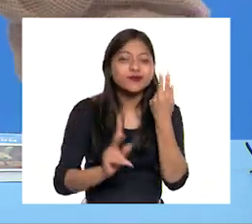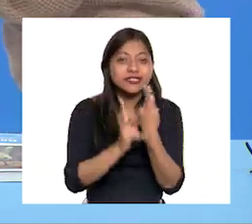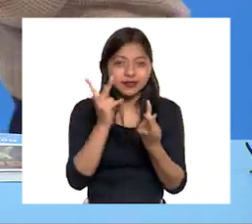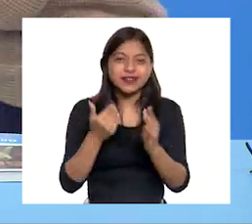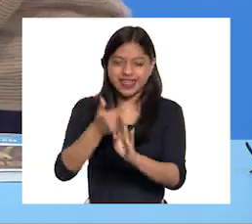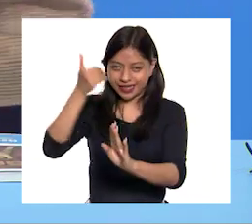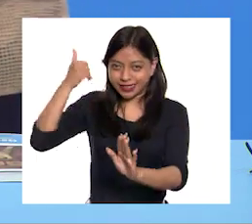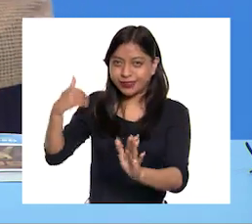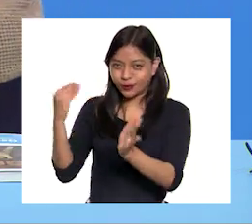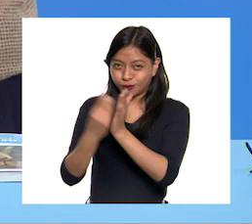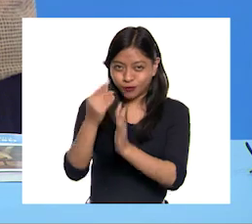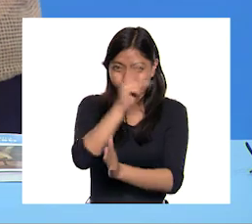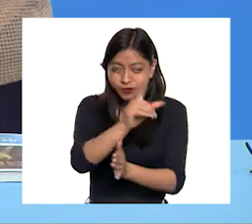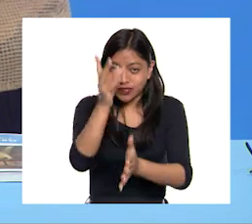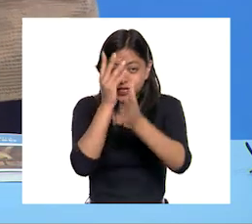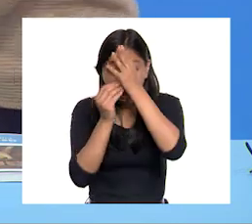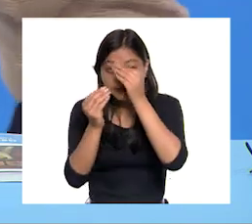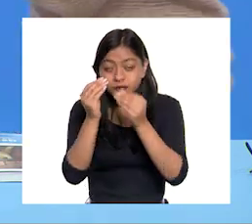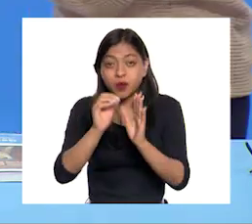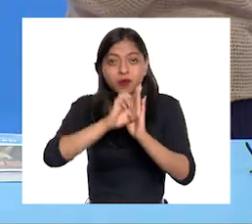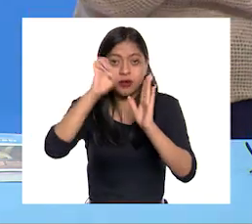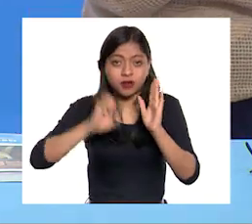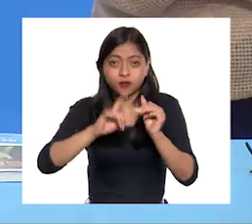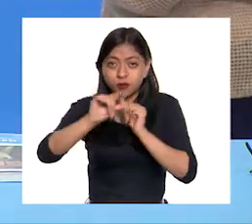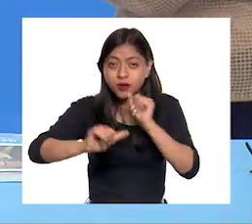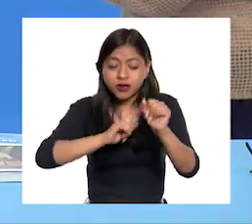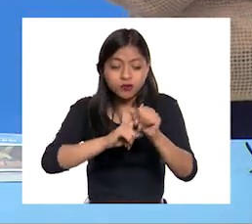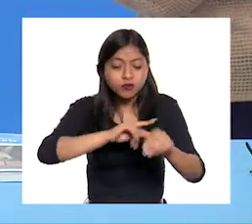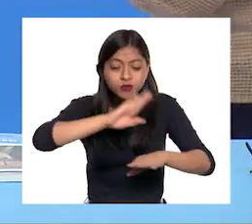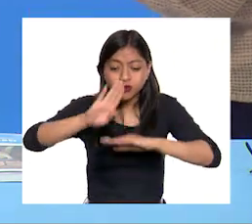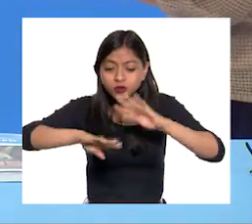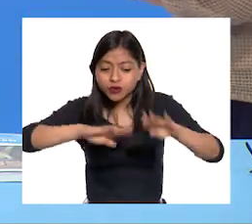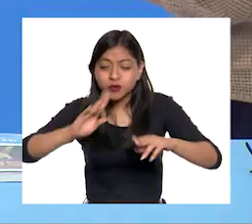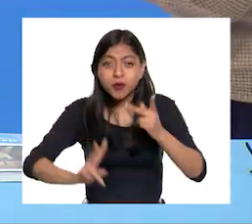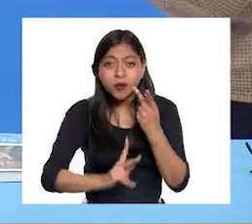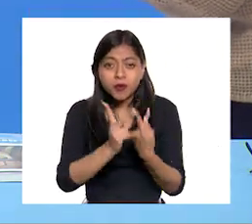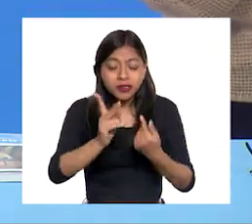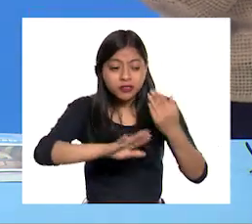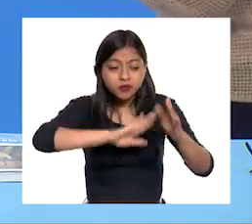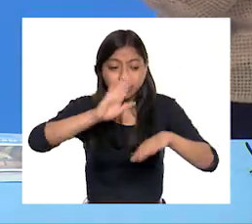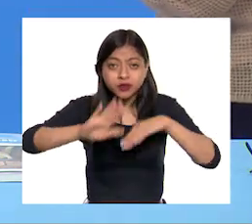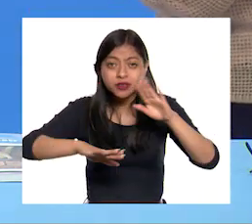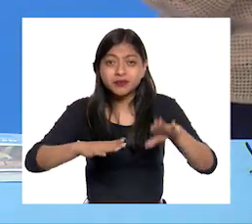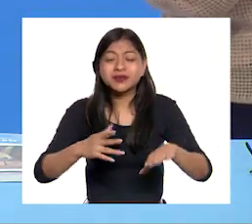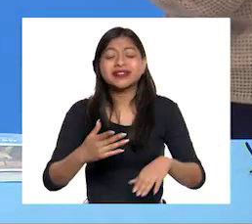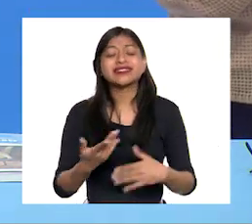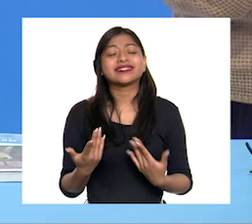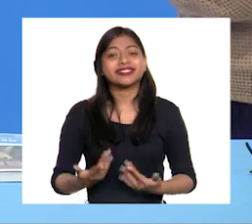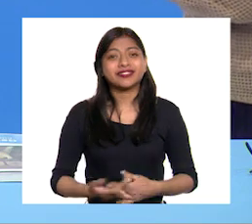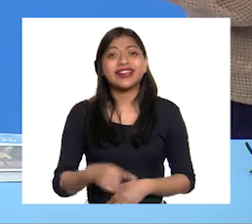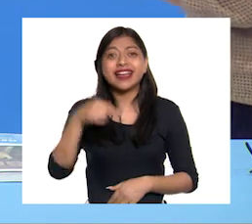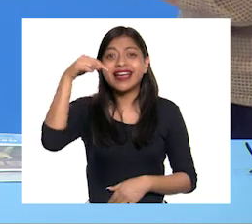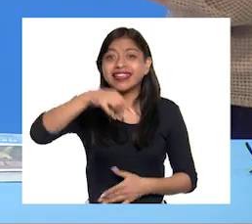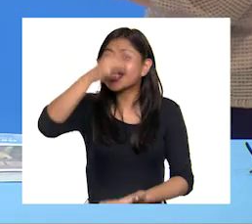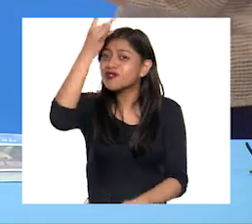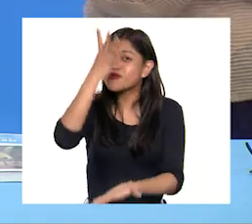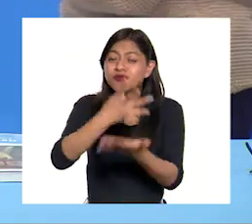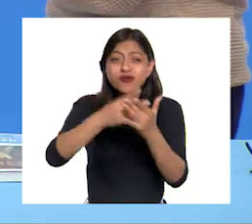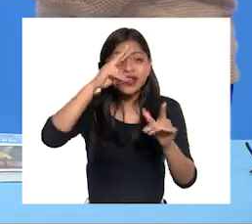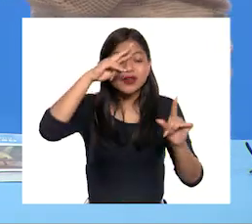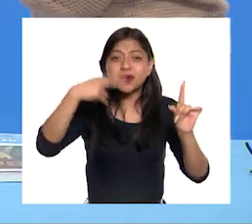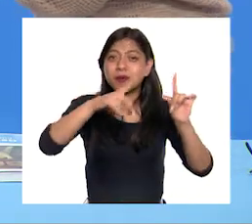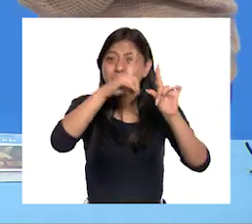las clases anteriores La pérdida de la biodiversidad incluye especies de plantas y animales que son únicas